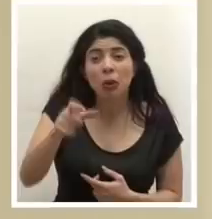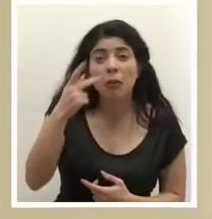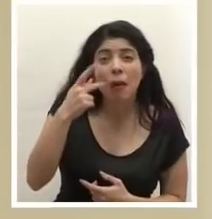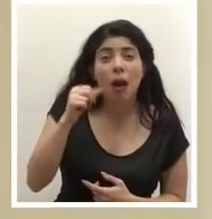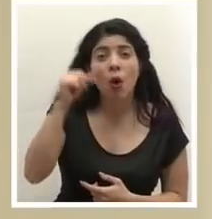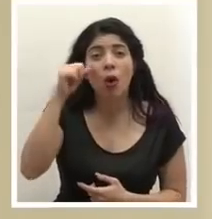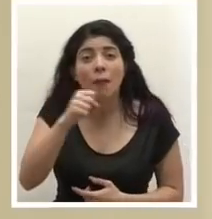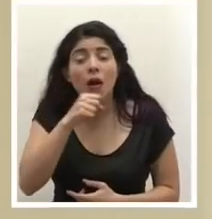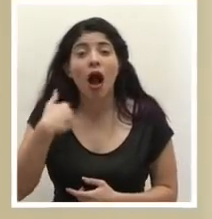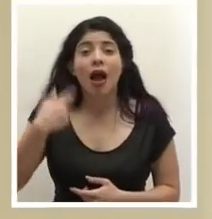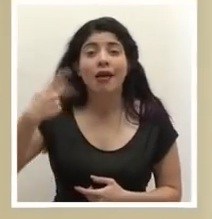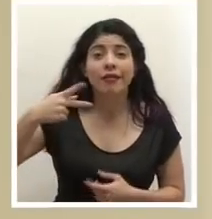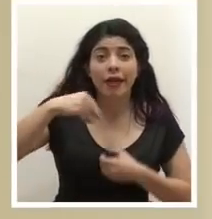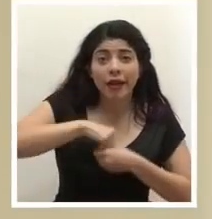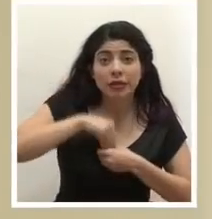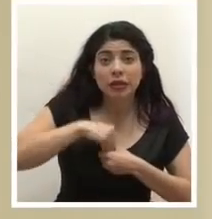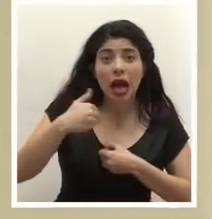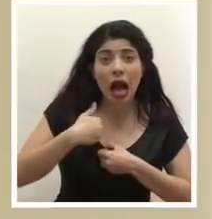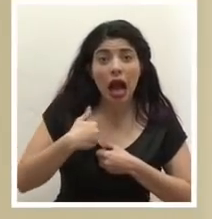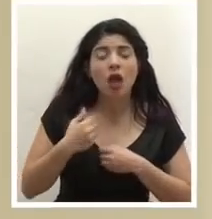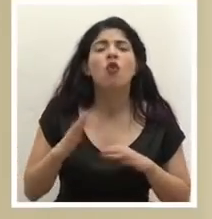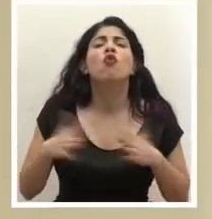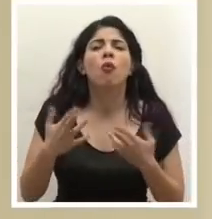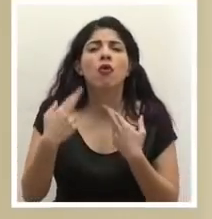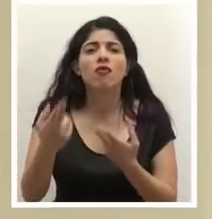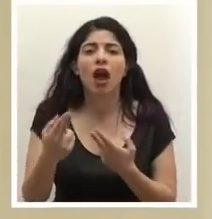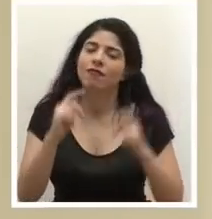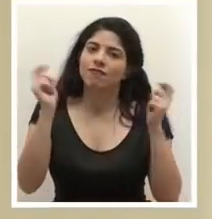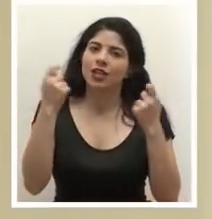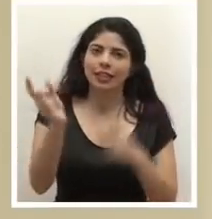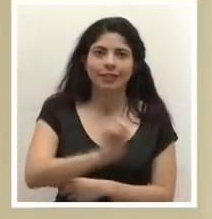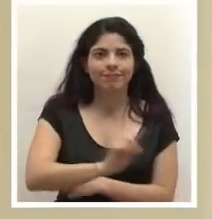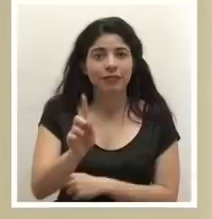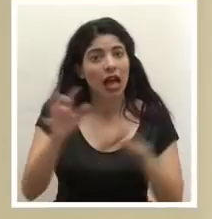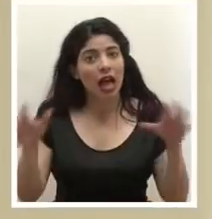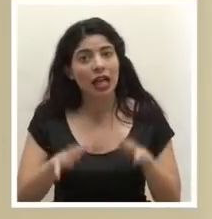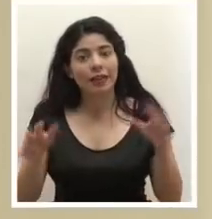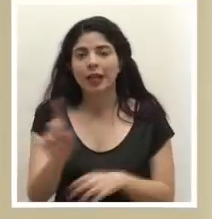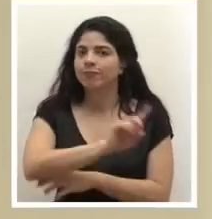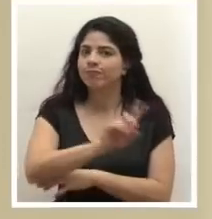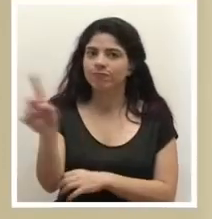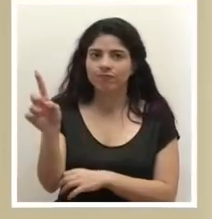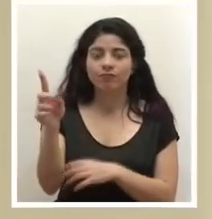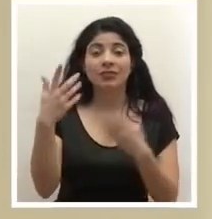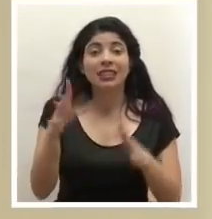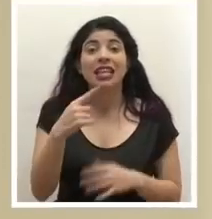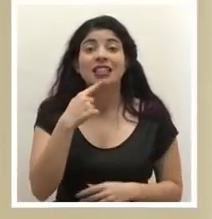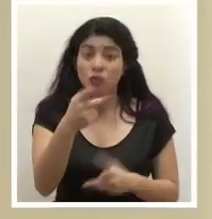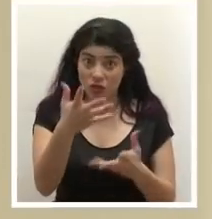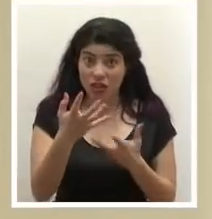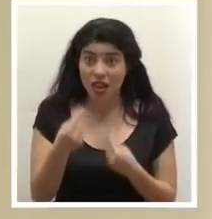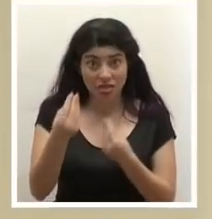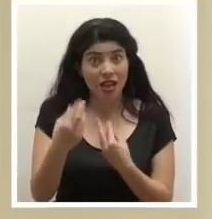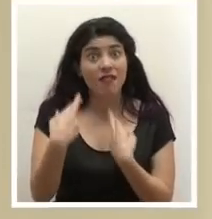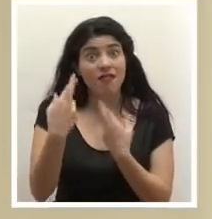personas adultas, mayores, no hagamos fiestas, no hagamos actividades. Y dijimos, si hay un regalito que